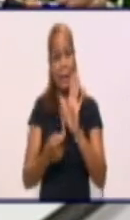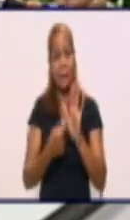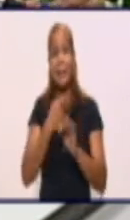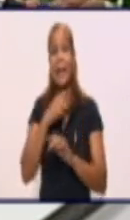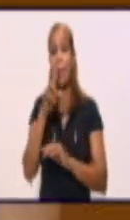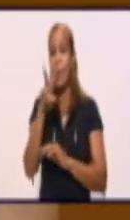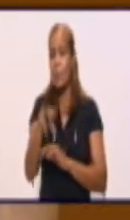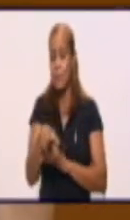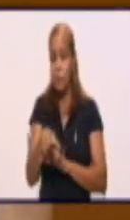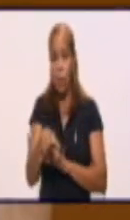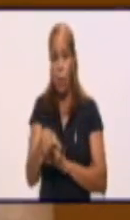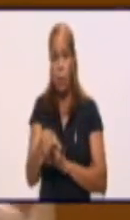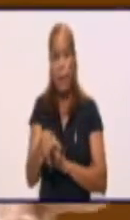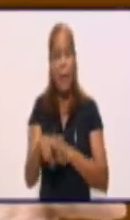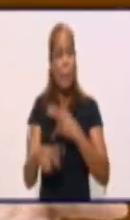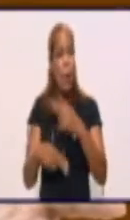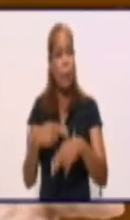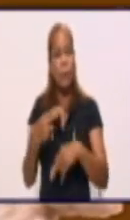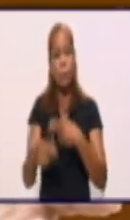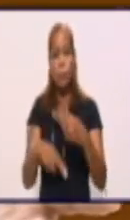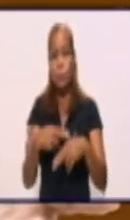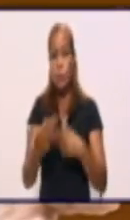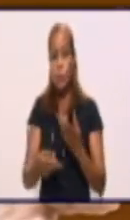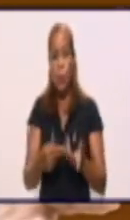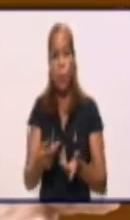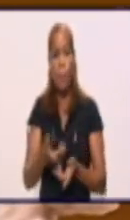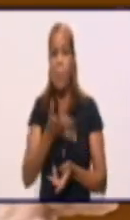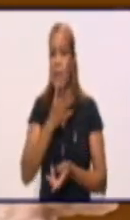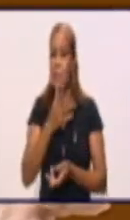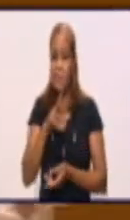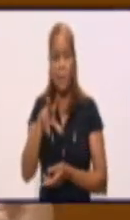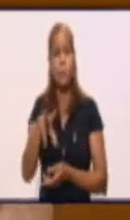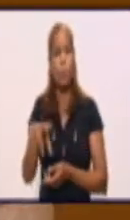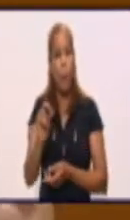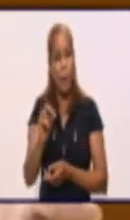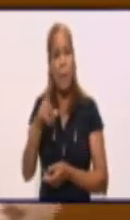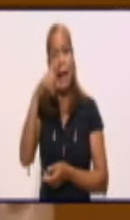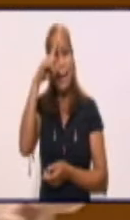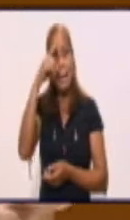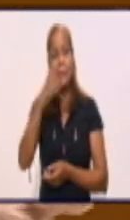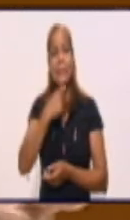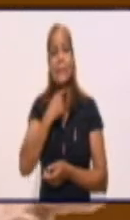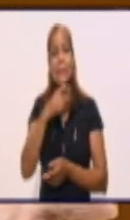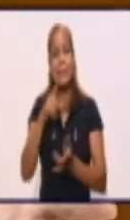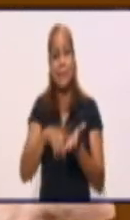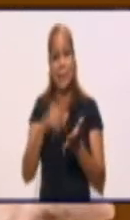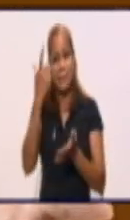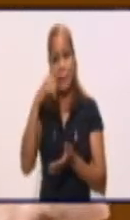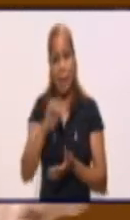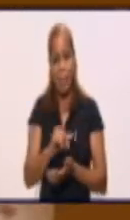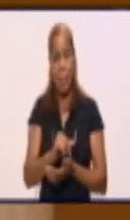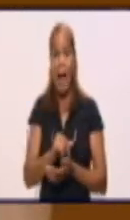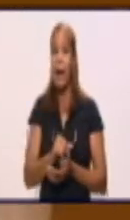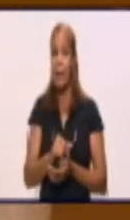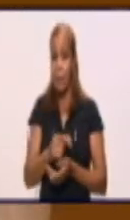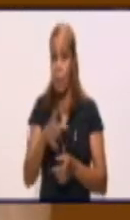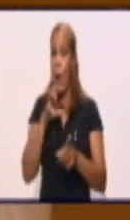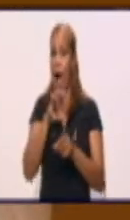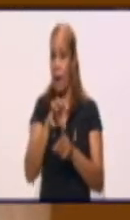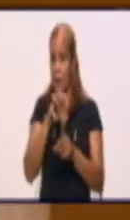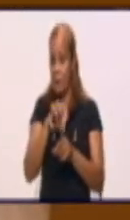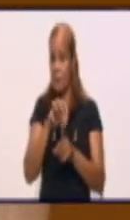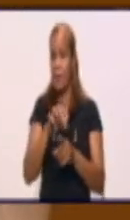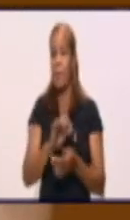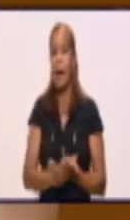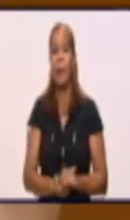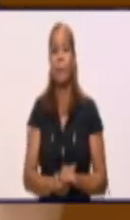pacientes, inferimos que está circulando una de las cepas, de estas cepas agresivas del tipo de las deltas, que